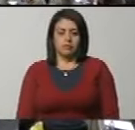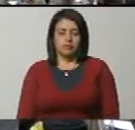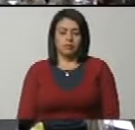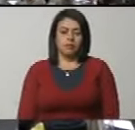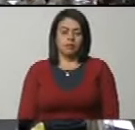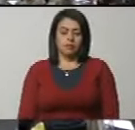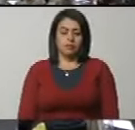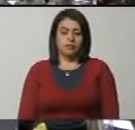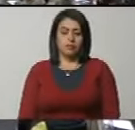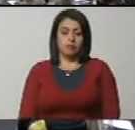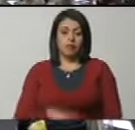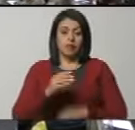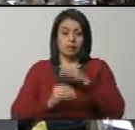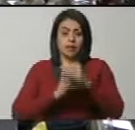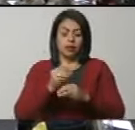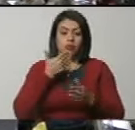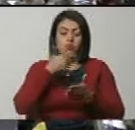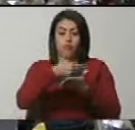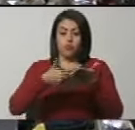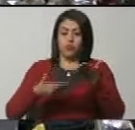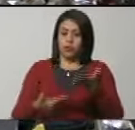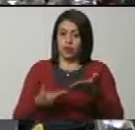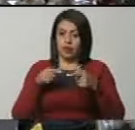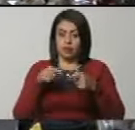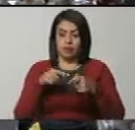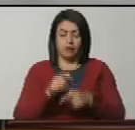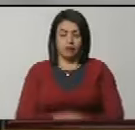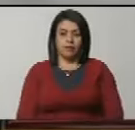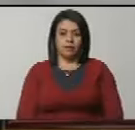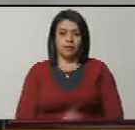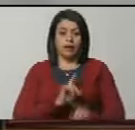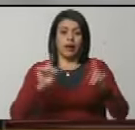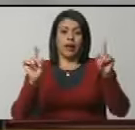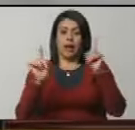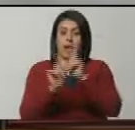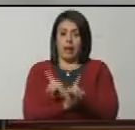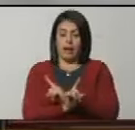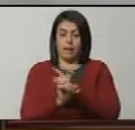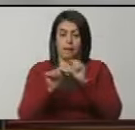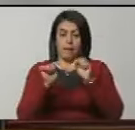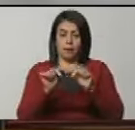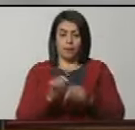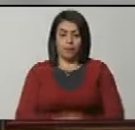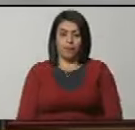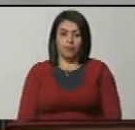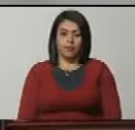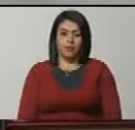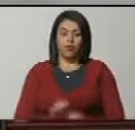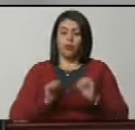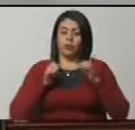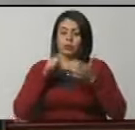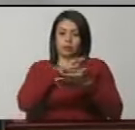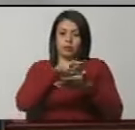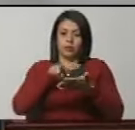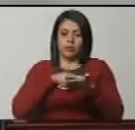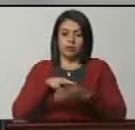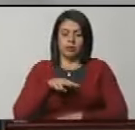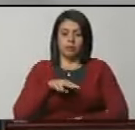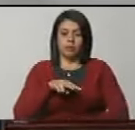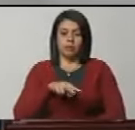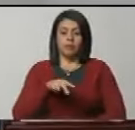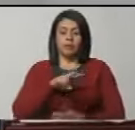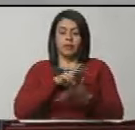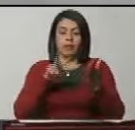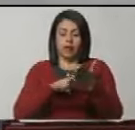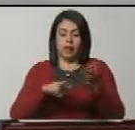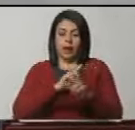Como se hizo la propuesta de modificación, comenzamos leyendo la propuesta